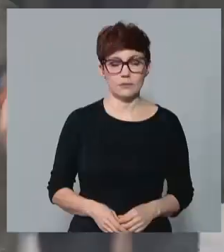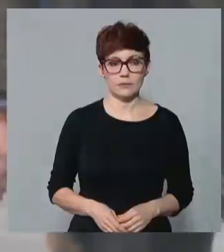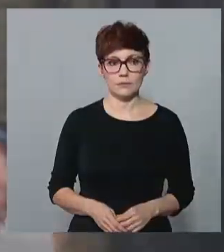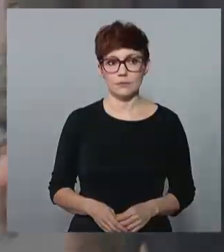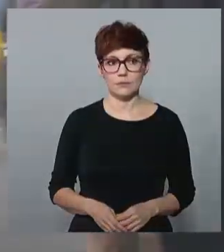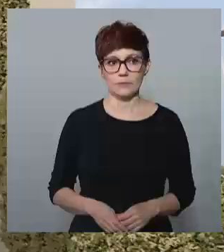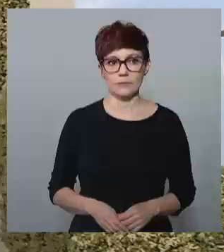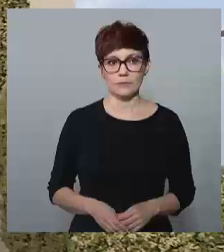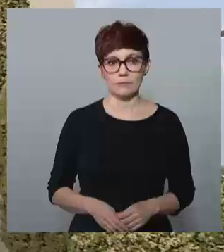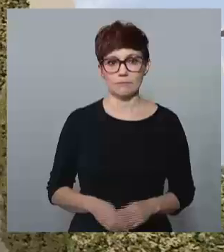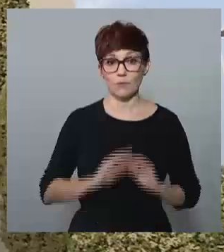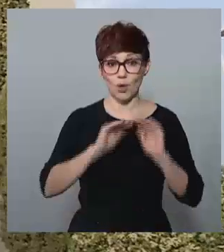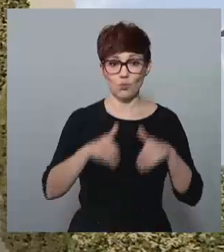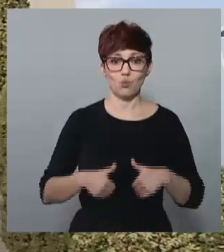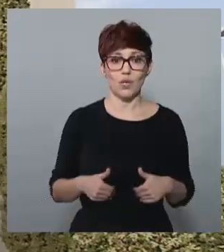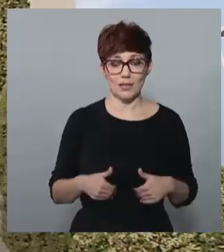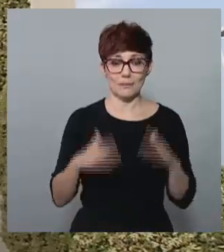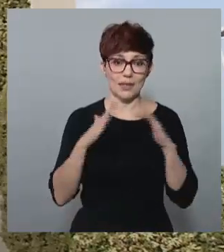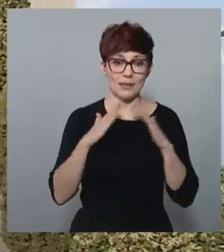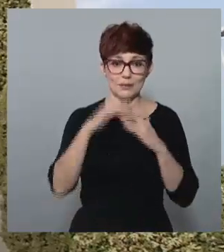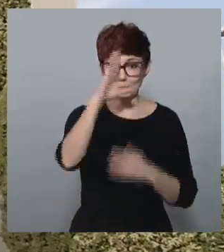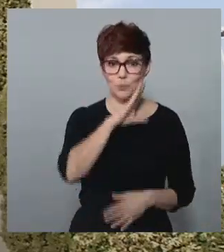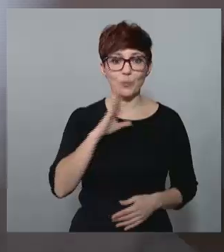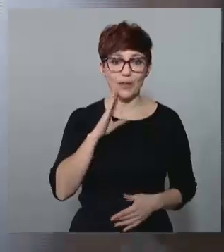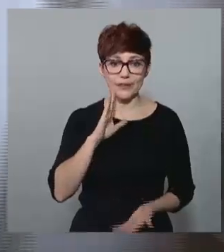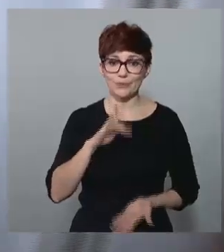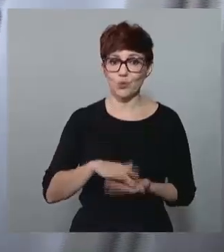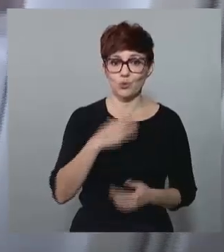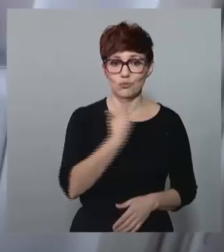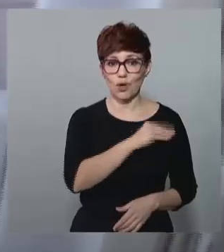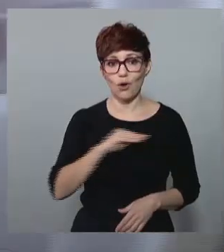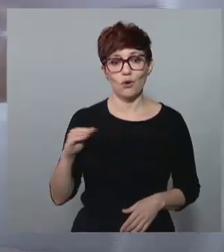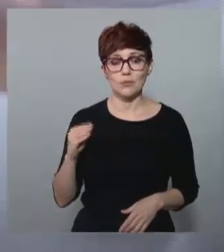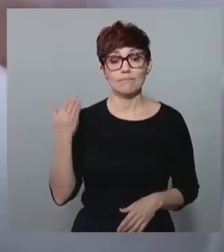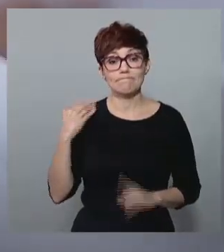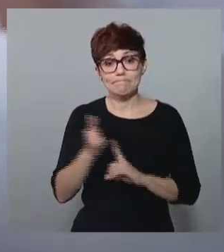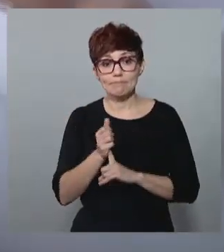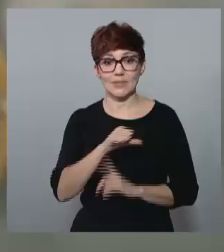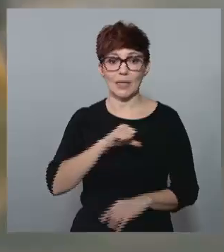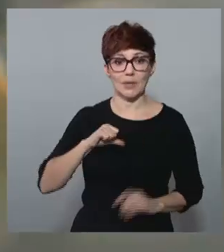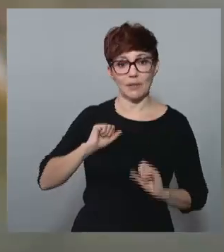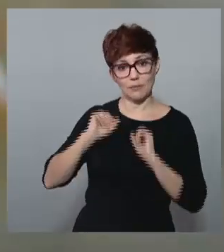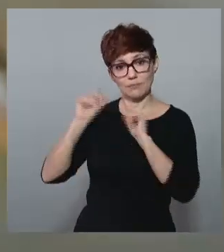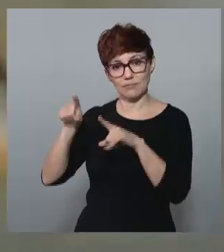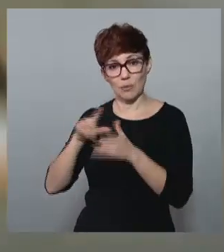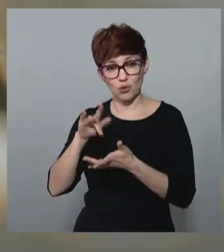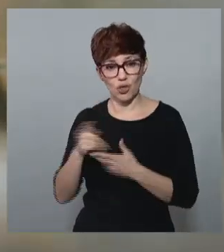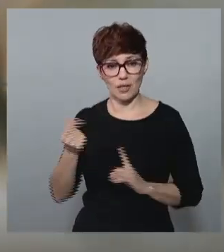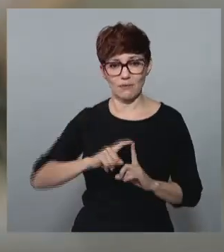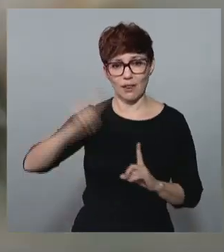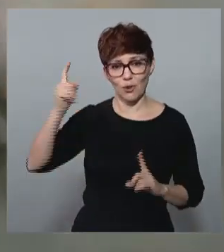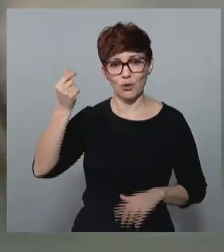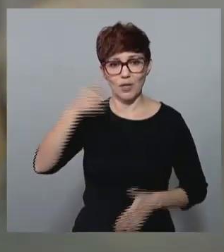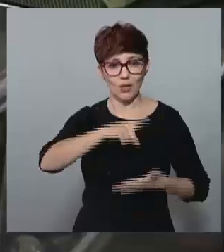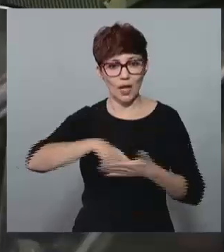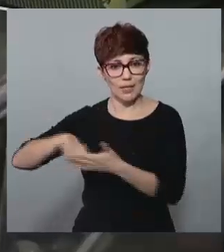Volver a vivir con sus padres es lo que están haciendo muchos jóvenes. Habían conseguido independizarse, pero la inflación y el precio de los alquileres les ha hecho